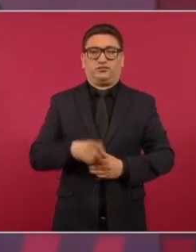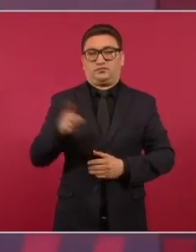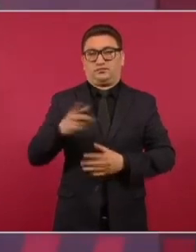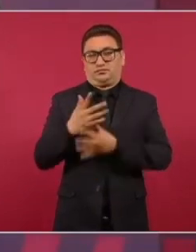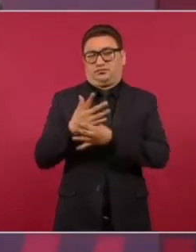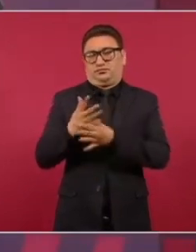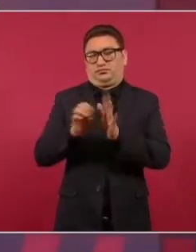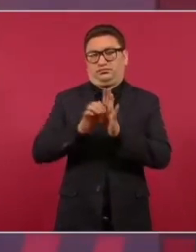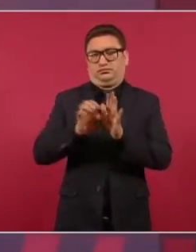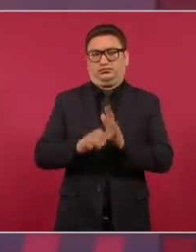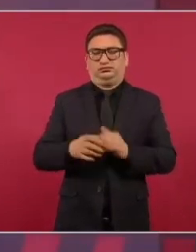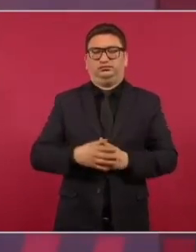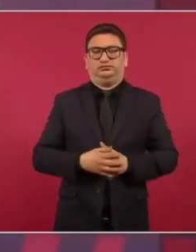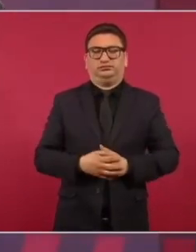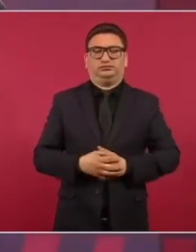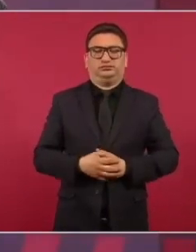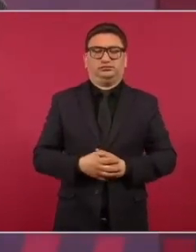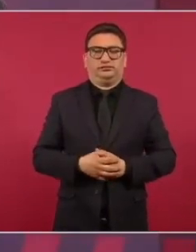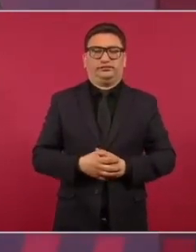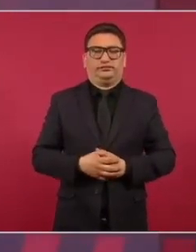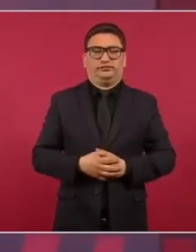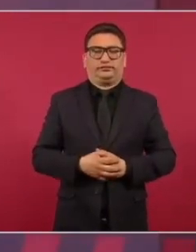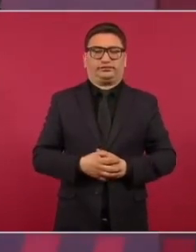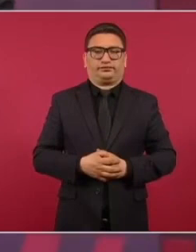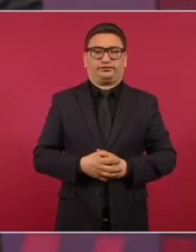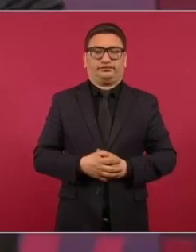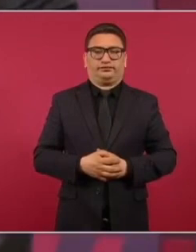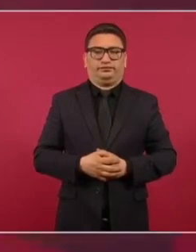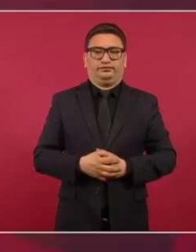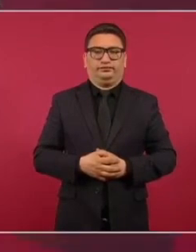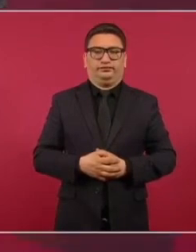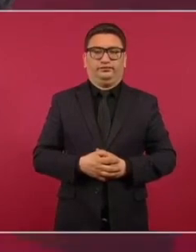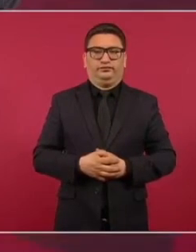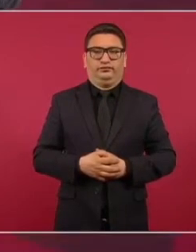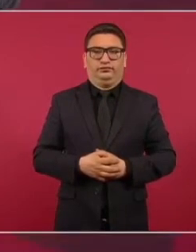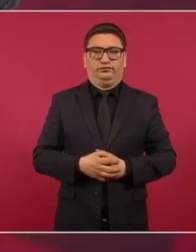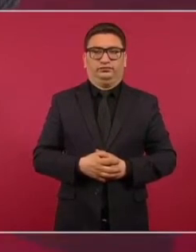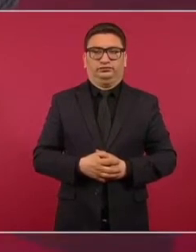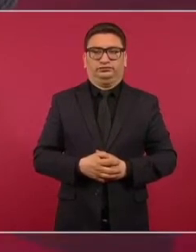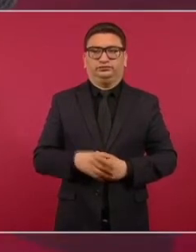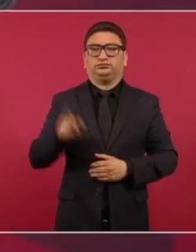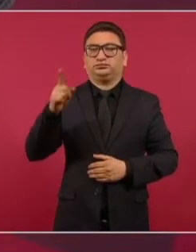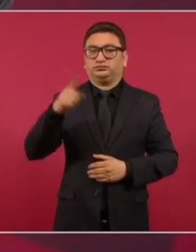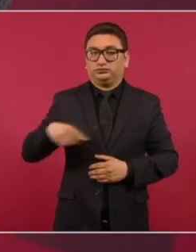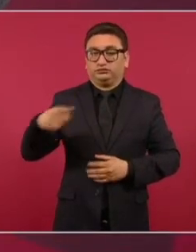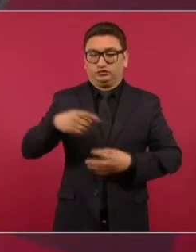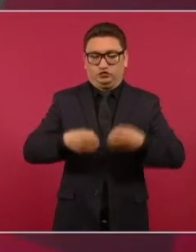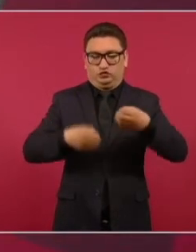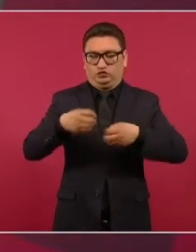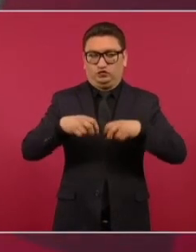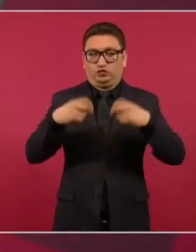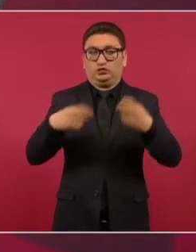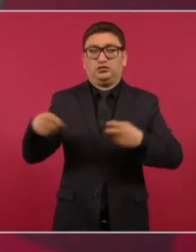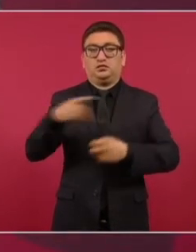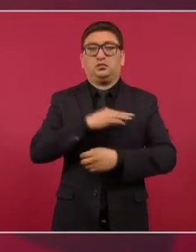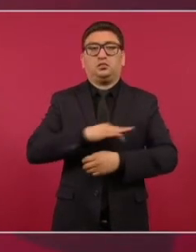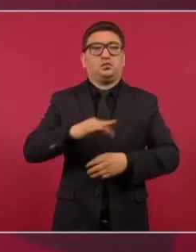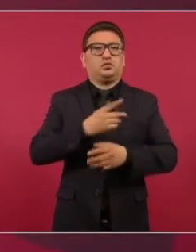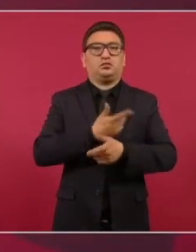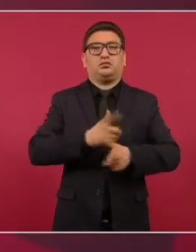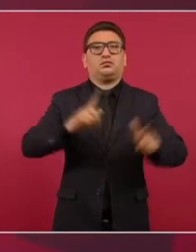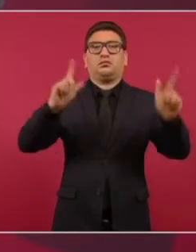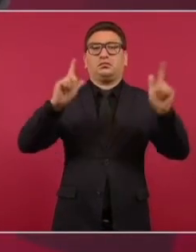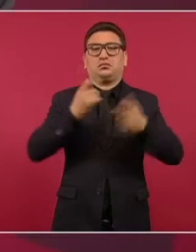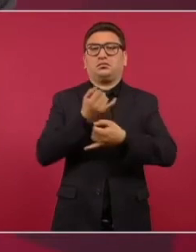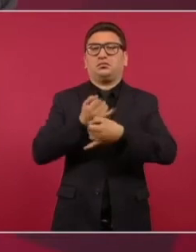fuesen omnímodos los jueces, de que son